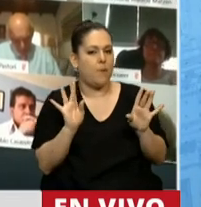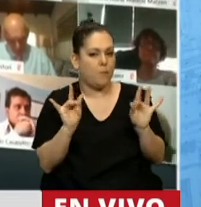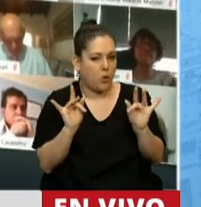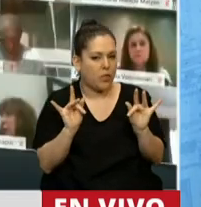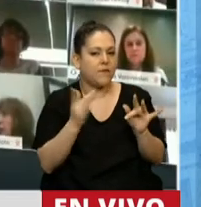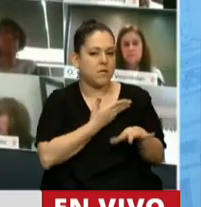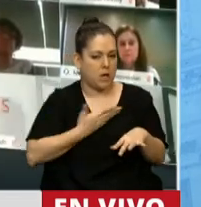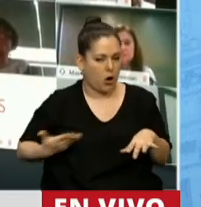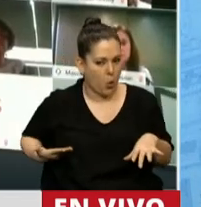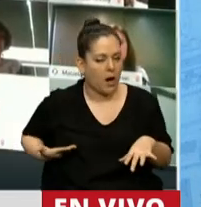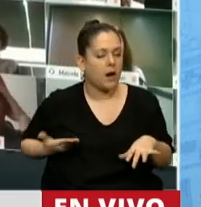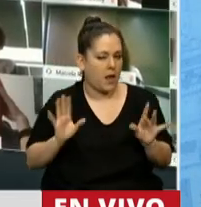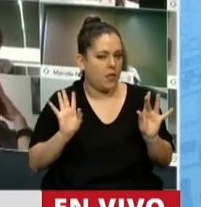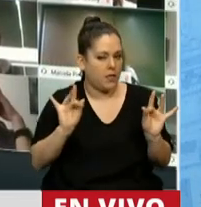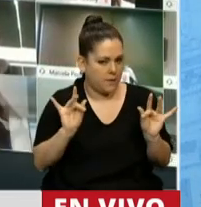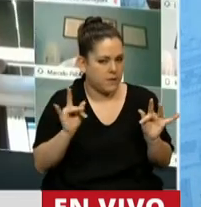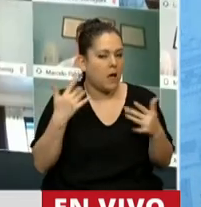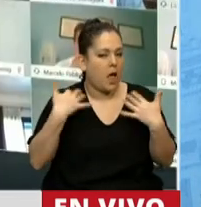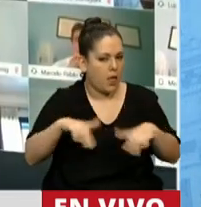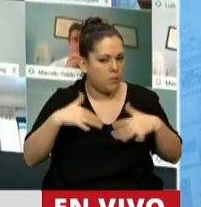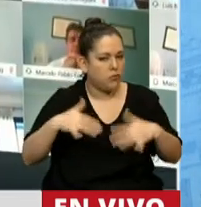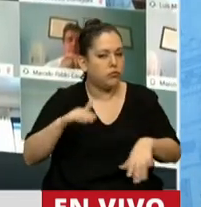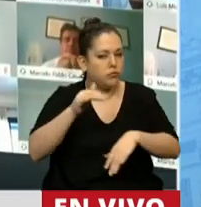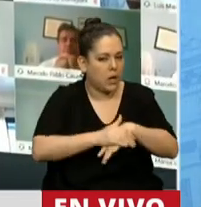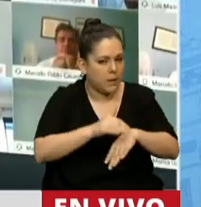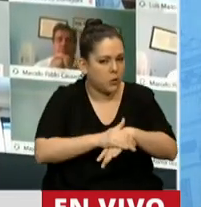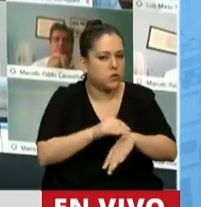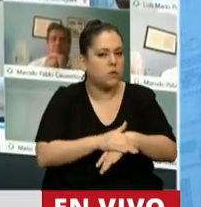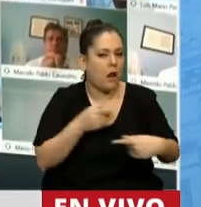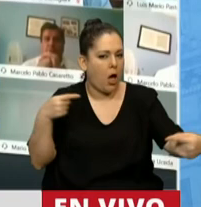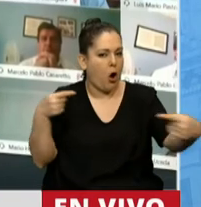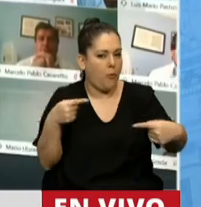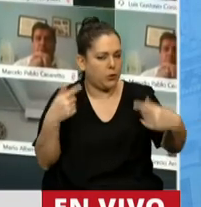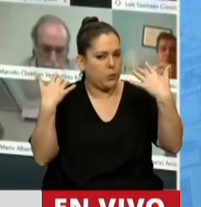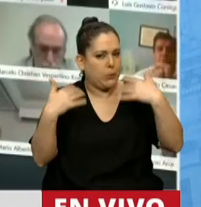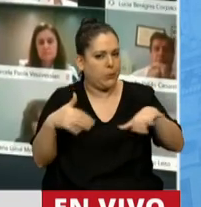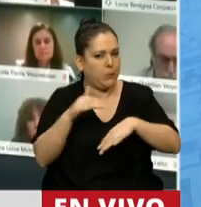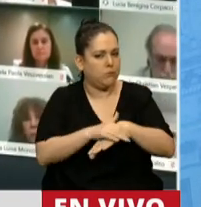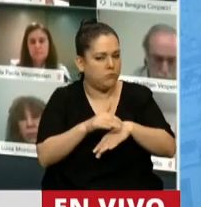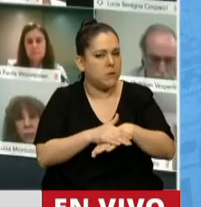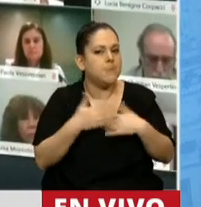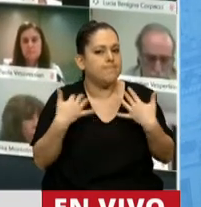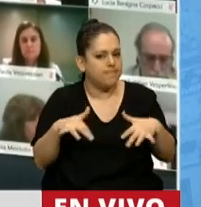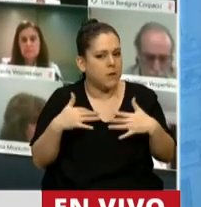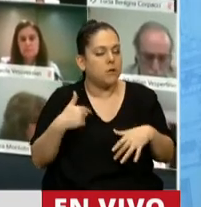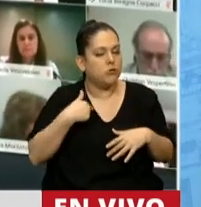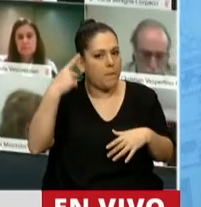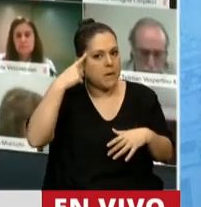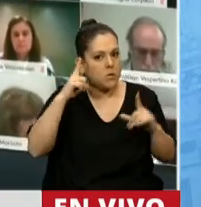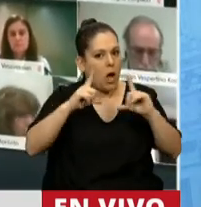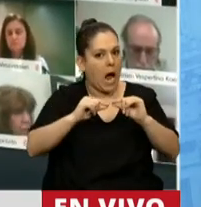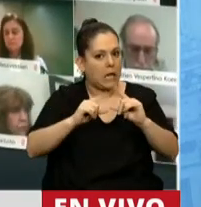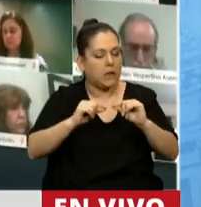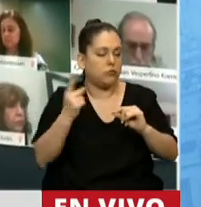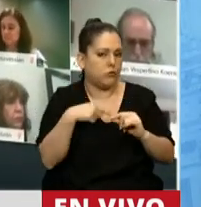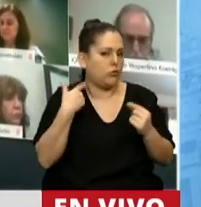gobernar como usted sabe y hay que tener mucha responsabilidad cuando gobierna la oposición y creo que la crítica a ese artículo que nosotros no vamos